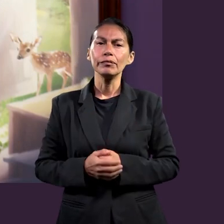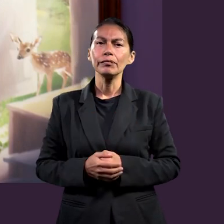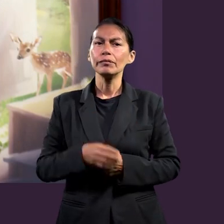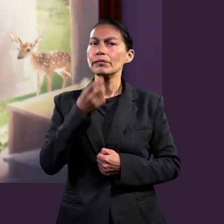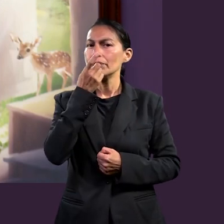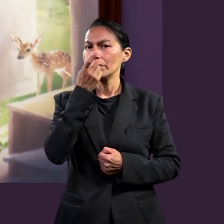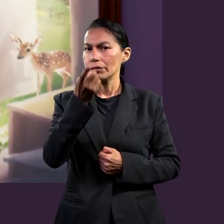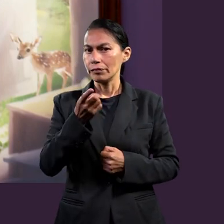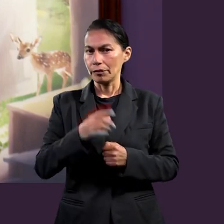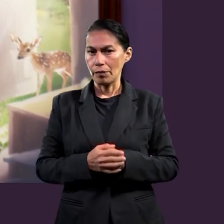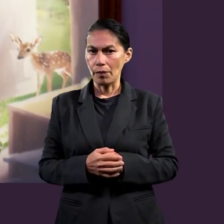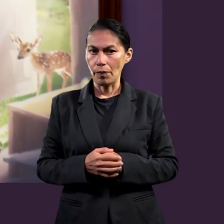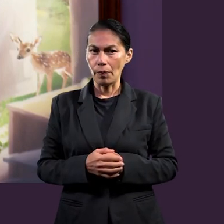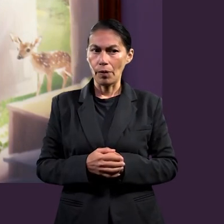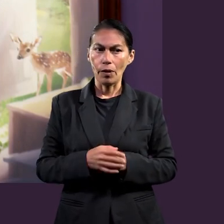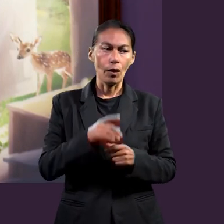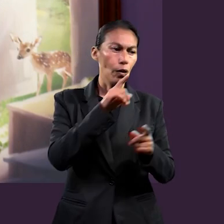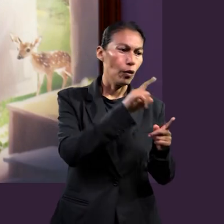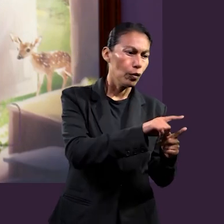voy a leer, dice,